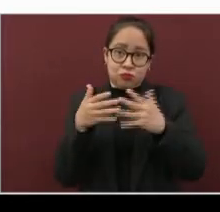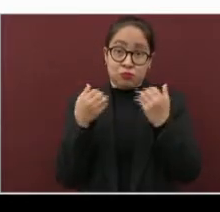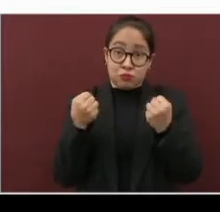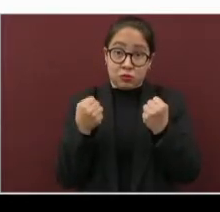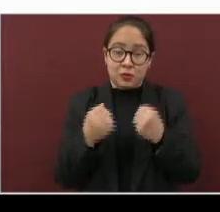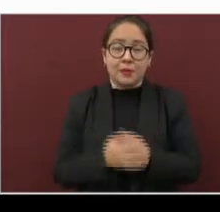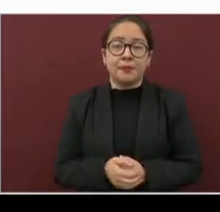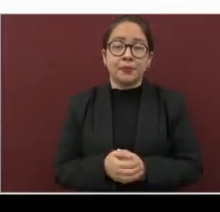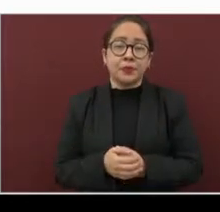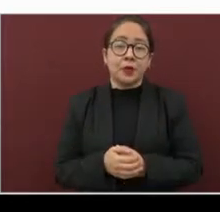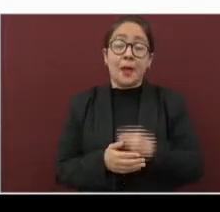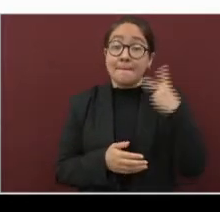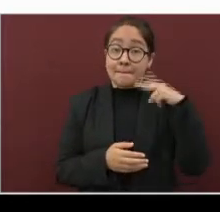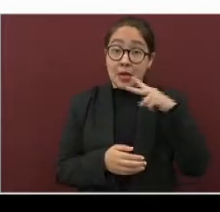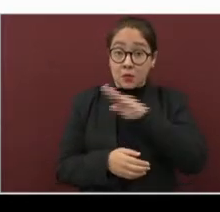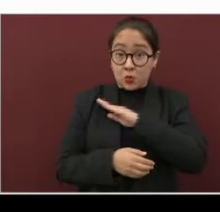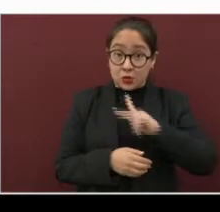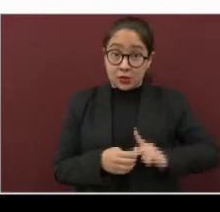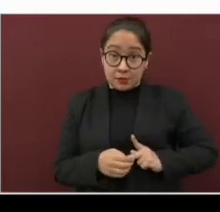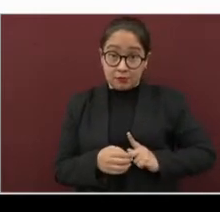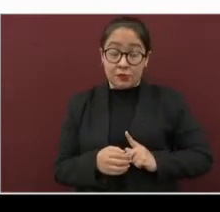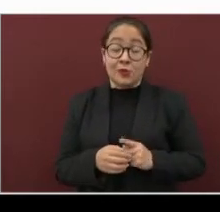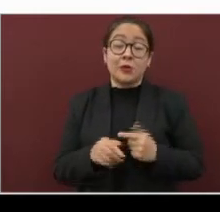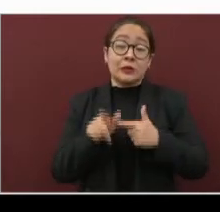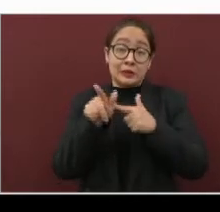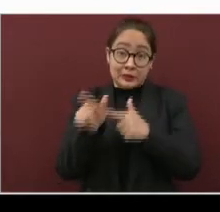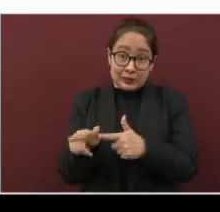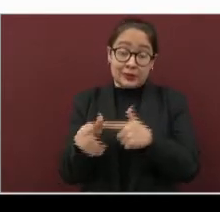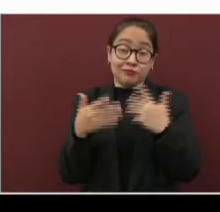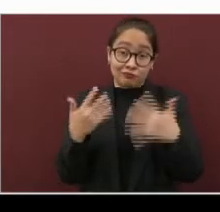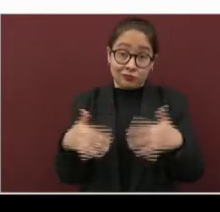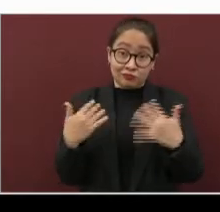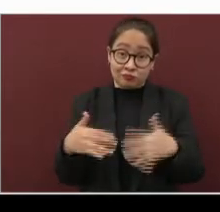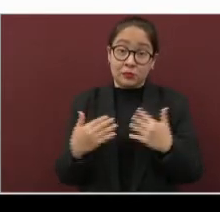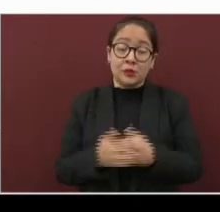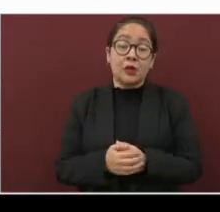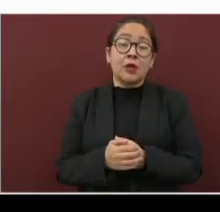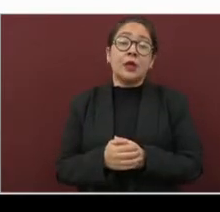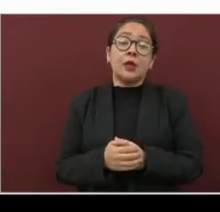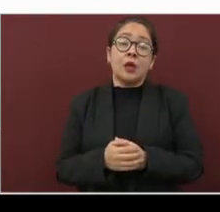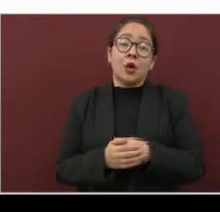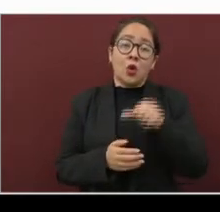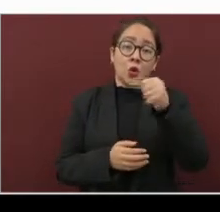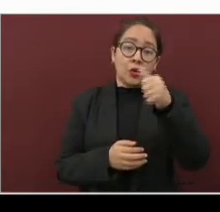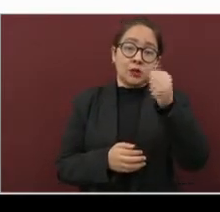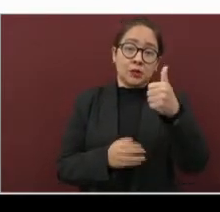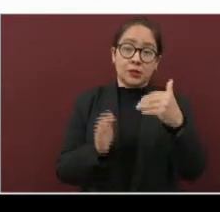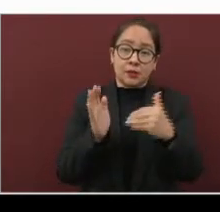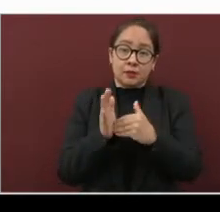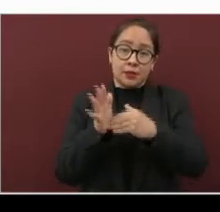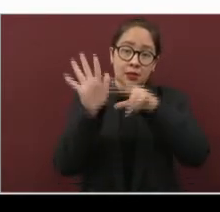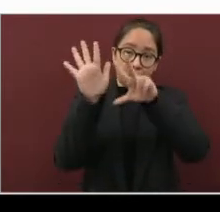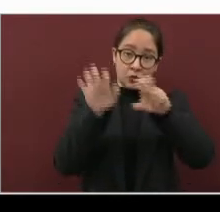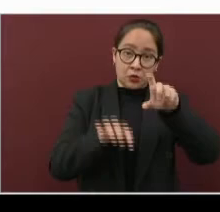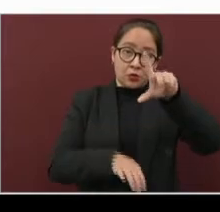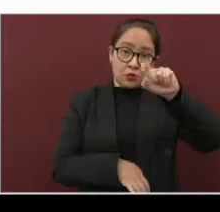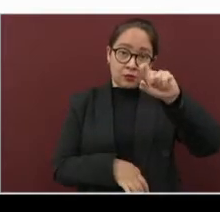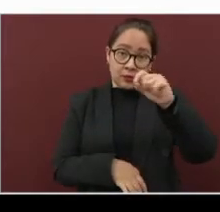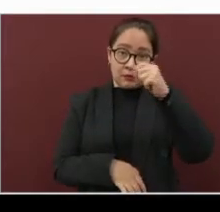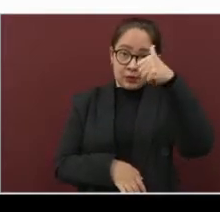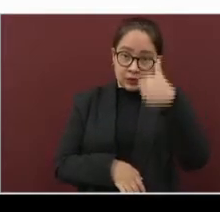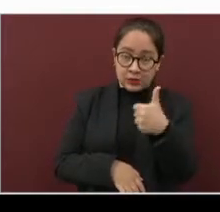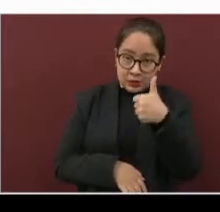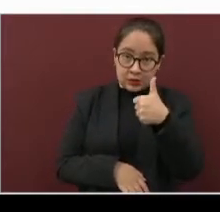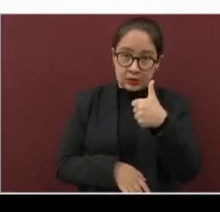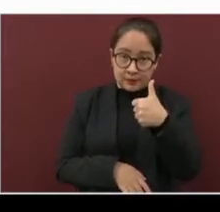Y es el municipio de Veracruz que continúa con actividad y registra ya 11,826 casos.